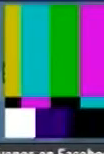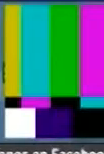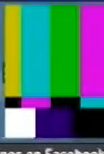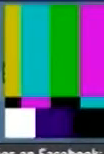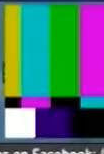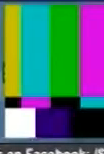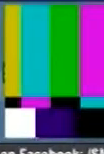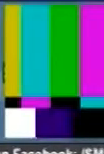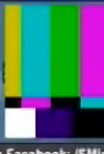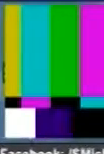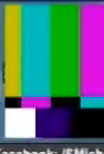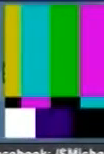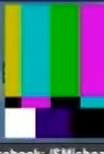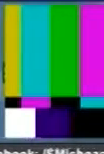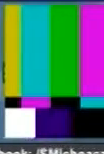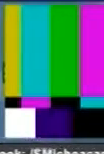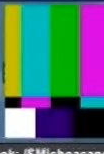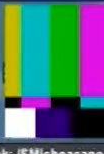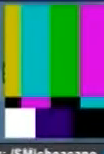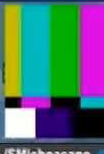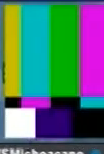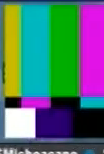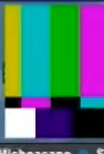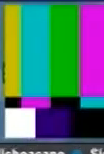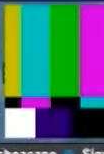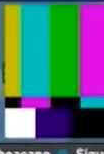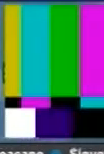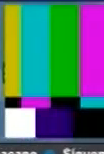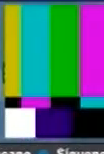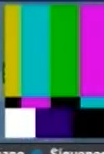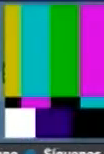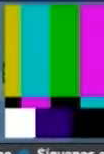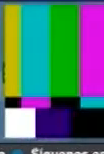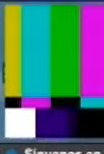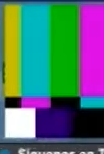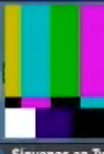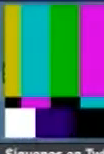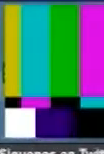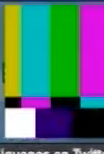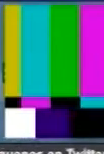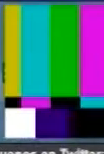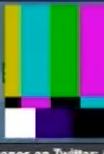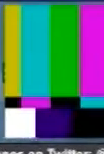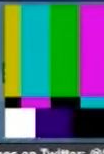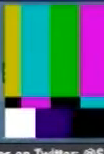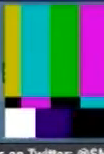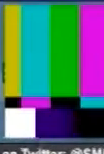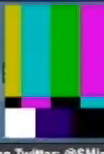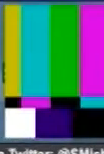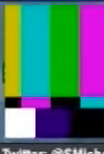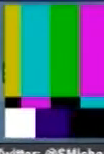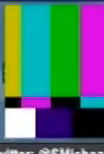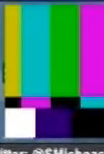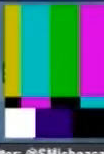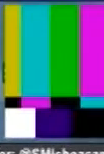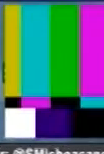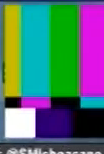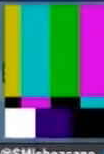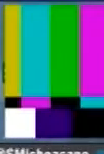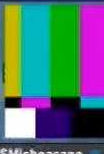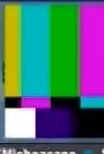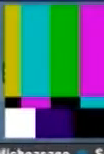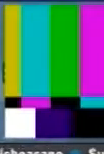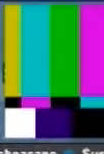casos positivos de COVID-19. El día de mañana, el Comité Municipal de Salud sesionará y